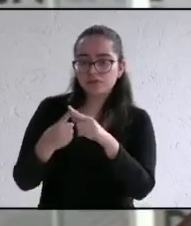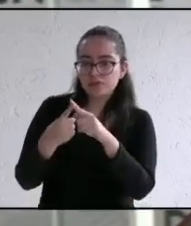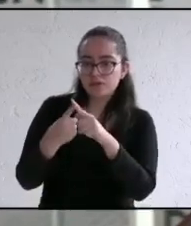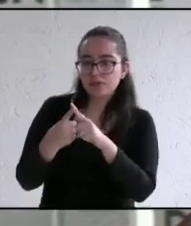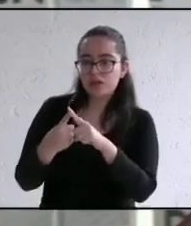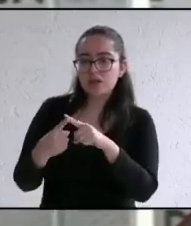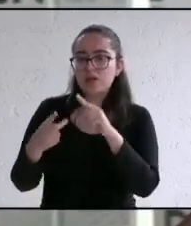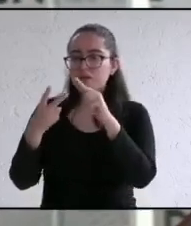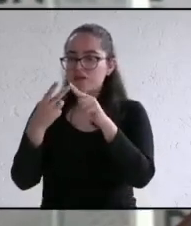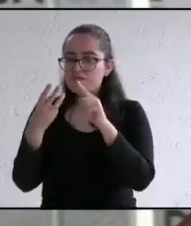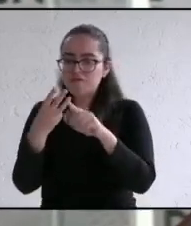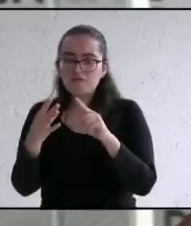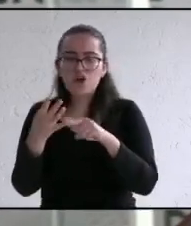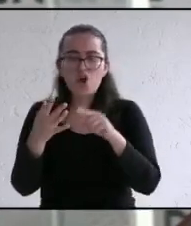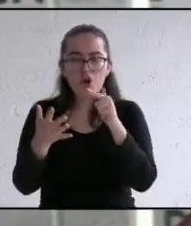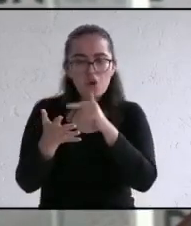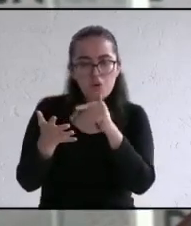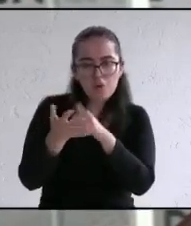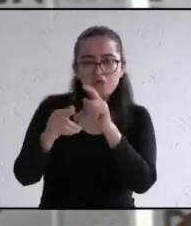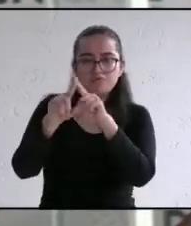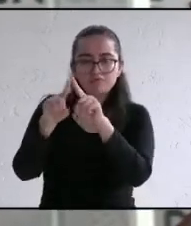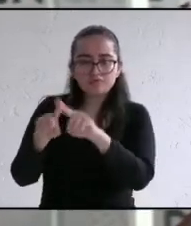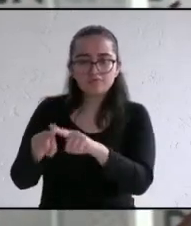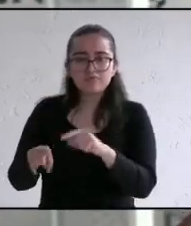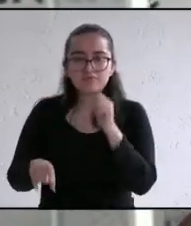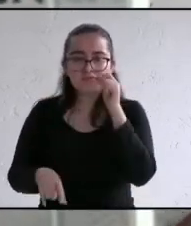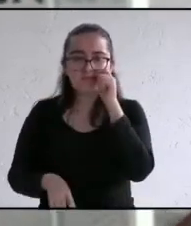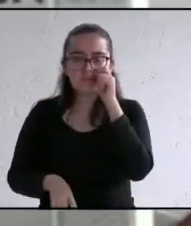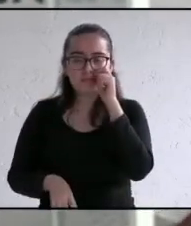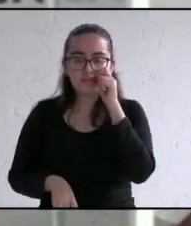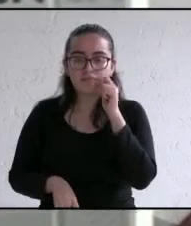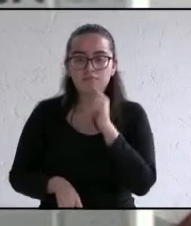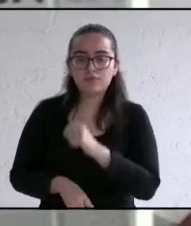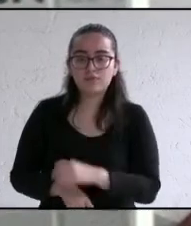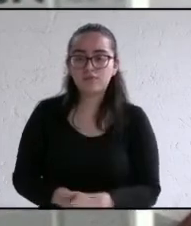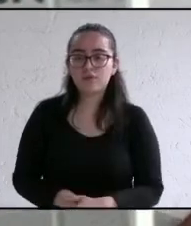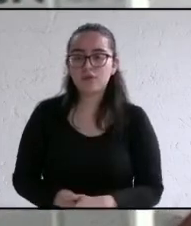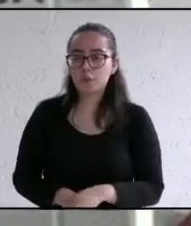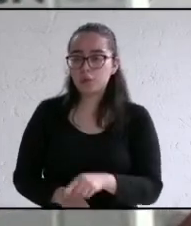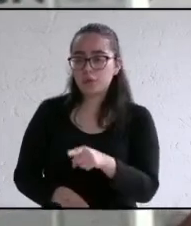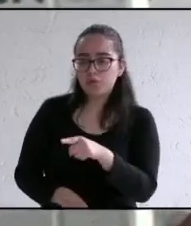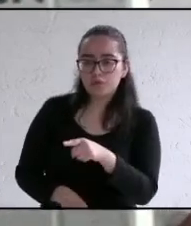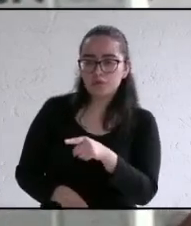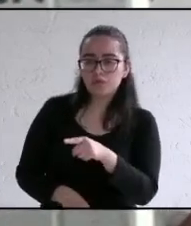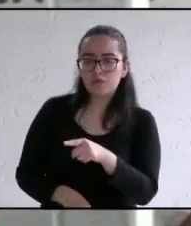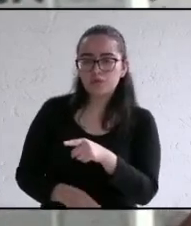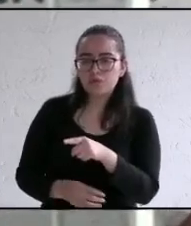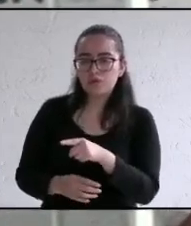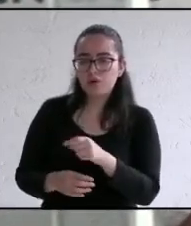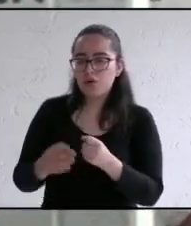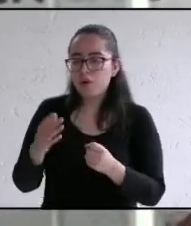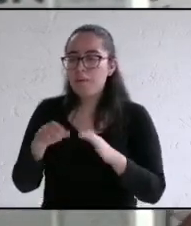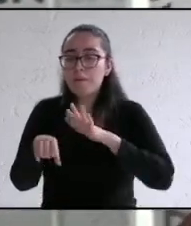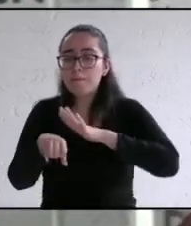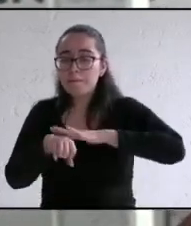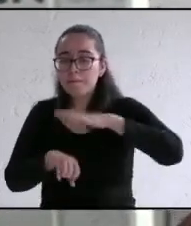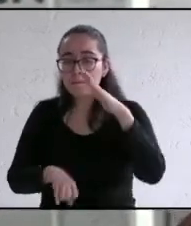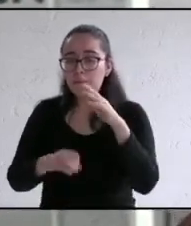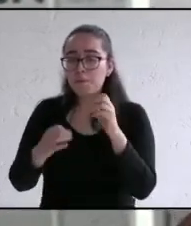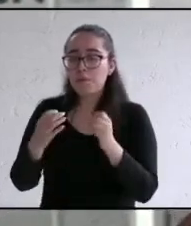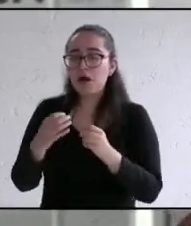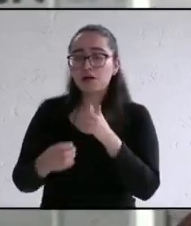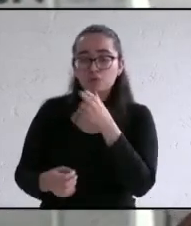Paso de la Milpa y San Nicolás vamos a lanzar una convocatoria para elevar el número de elementos de la policía municipal